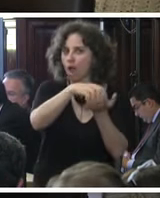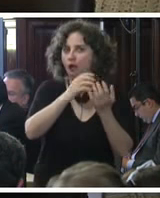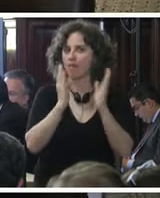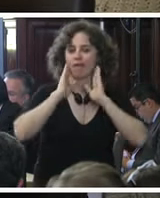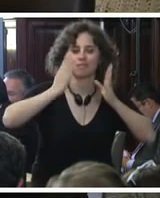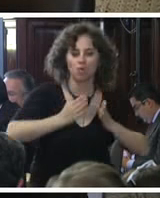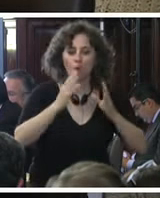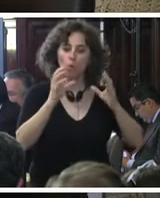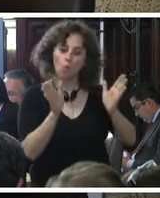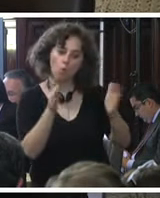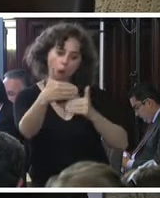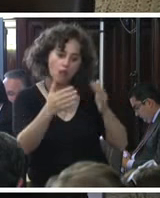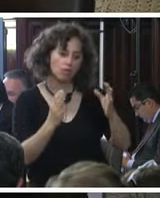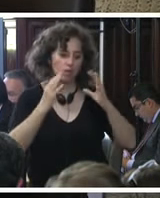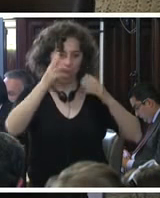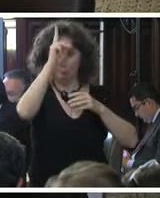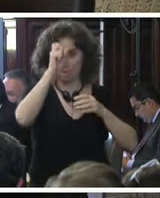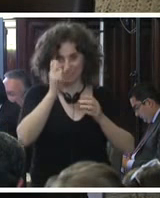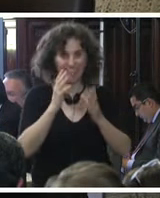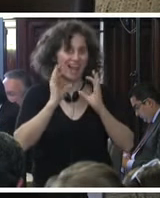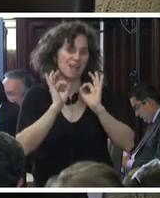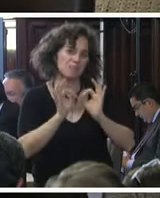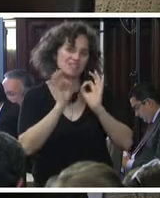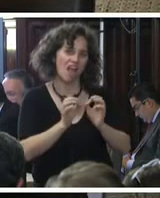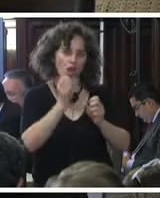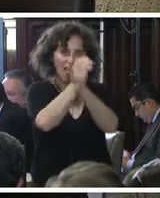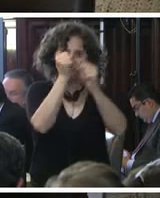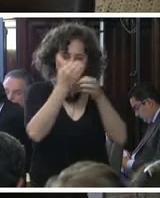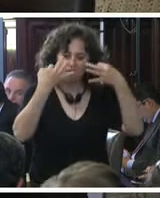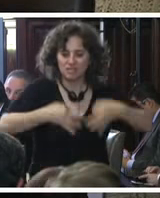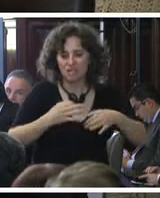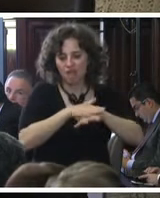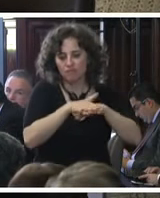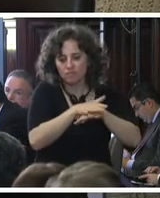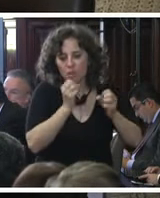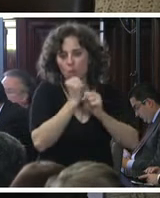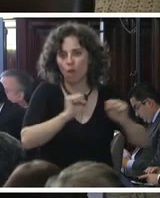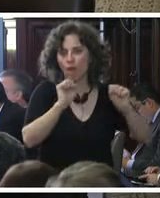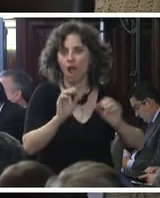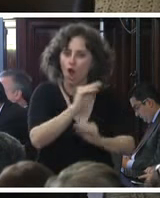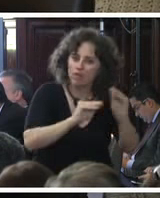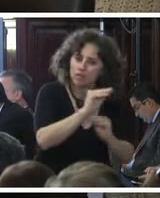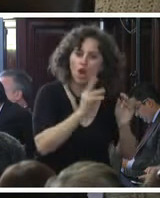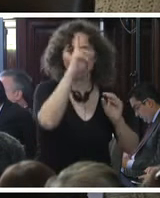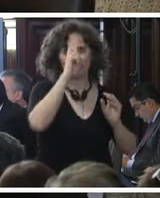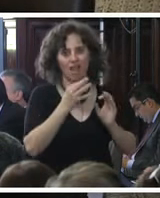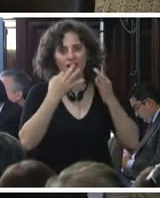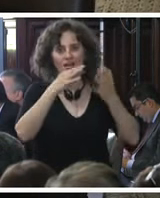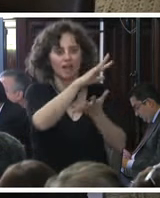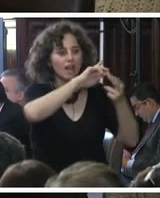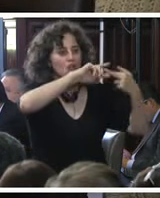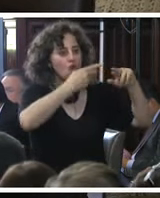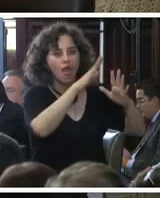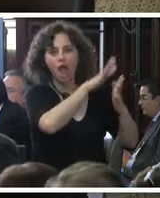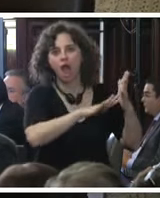cuarto de hospital que tenga el equipamiento básico para Aldo tenemos que acondicionar el hospital regional de Ayutla de los libres en